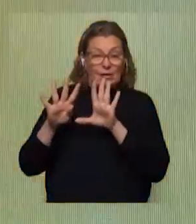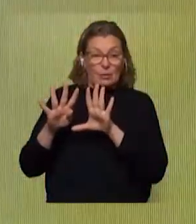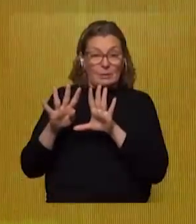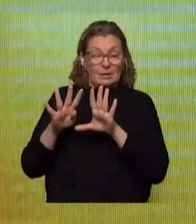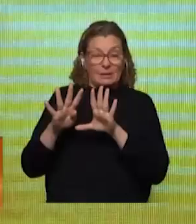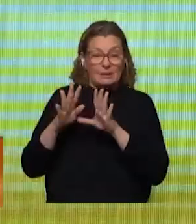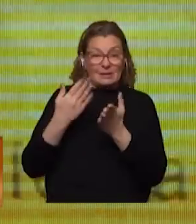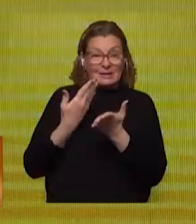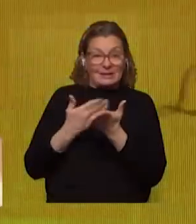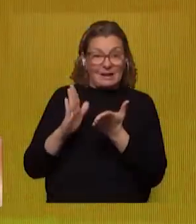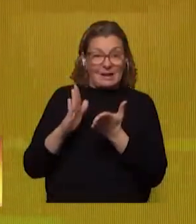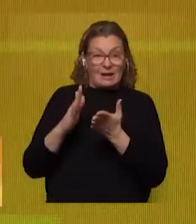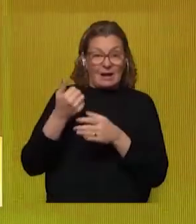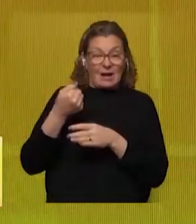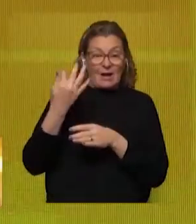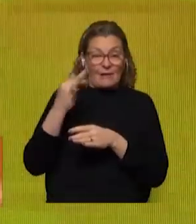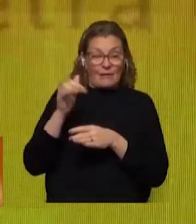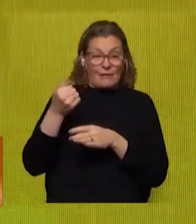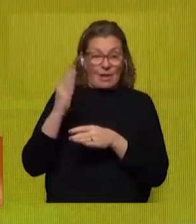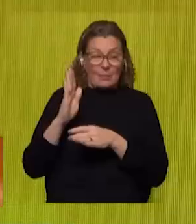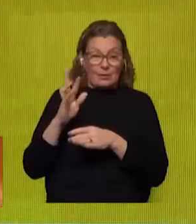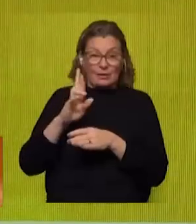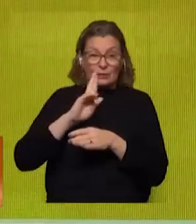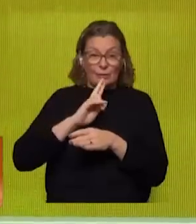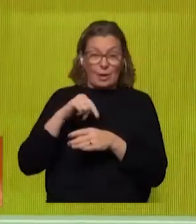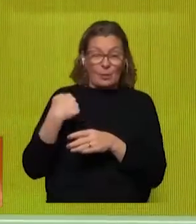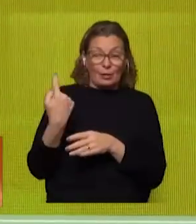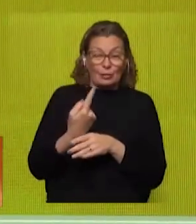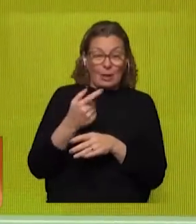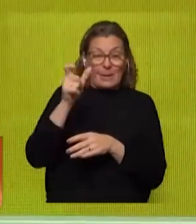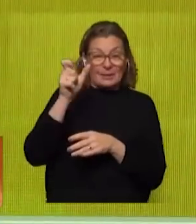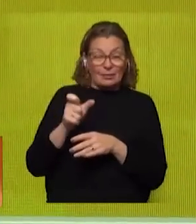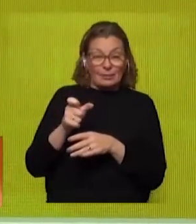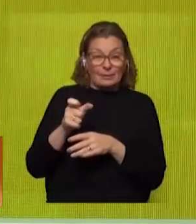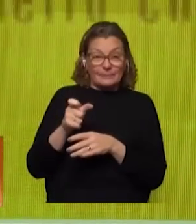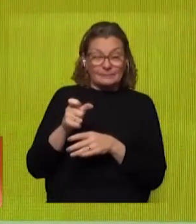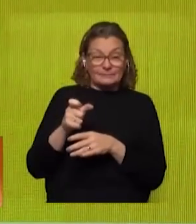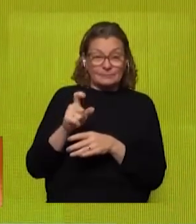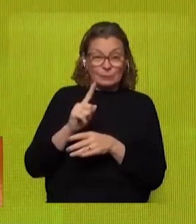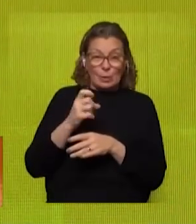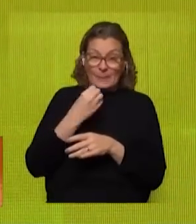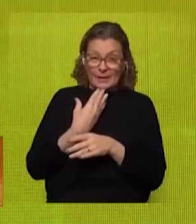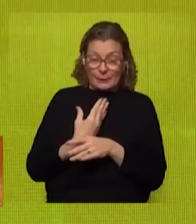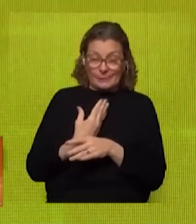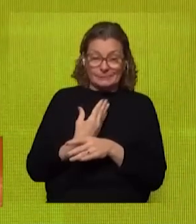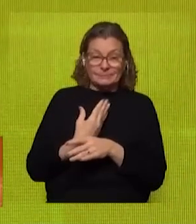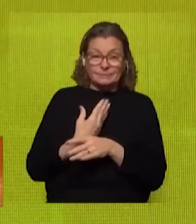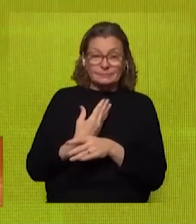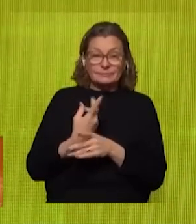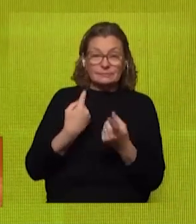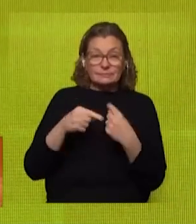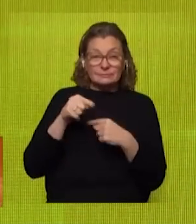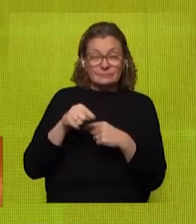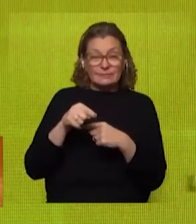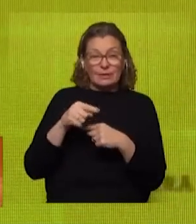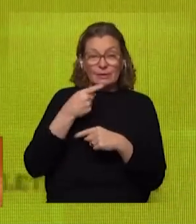la eliminación de las mismas porque el resultado para la población más vulnerada no ha sido el mejor ¿verdad? entonces en